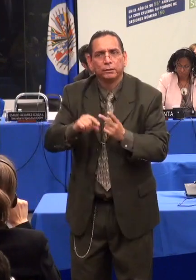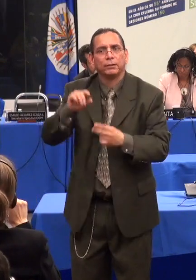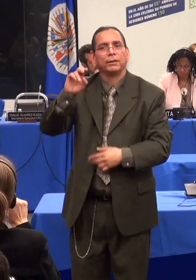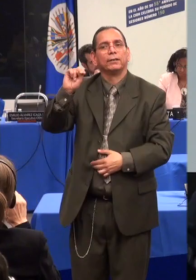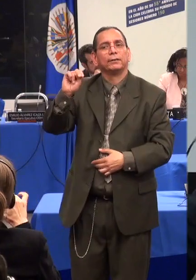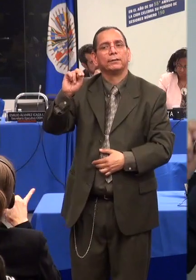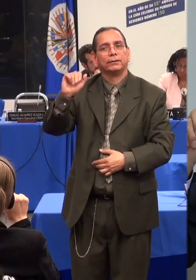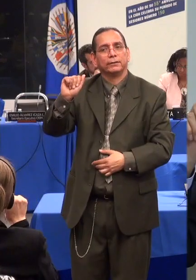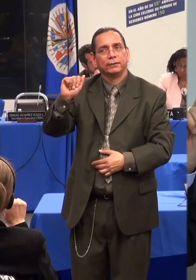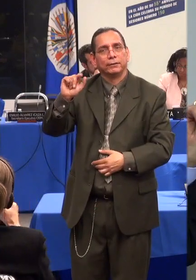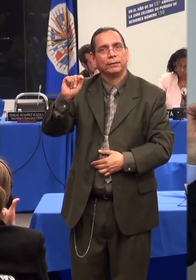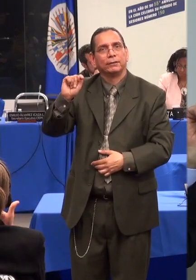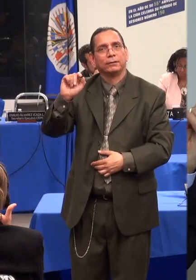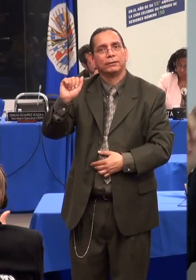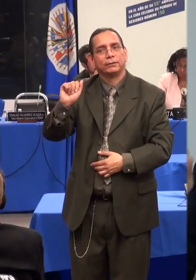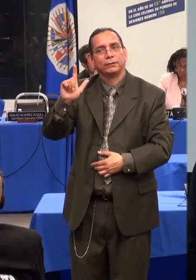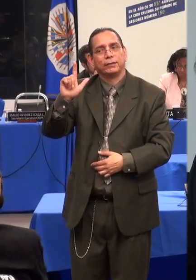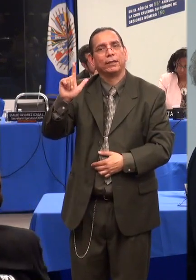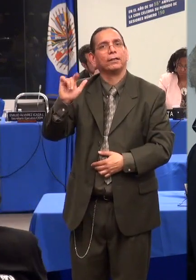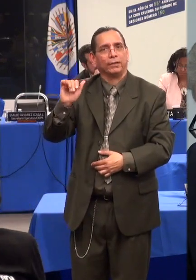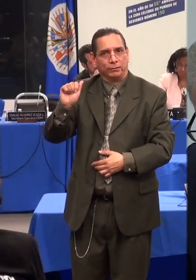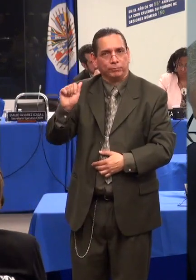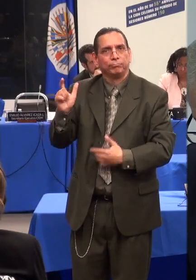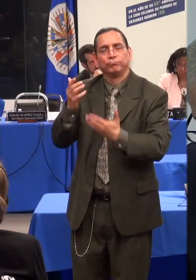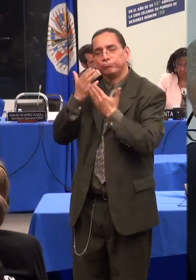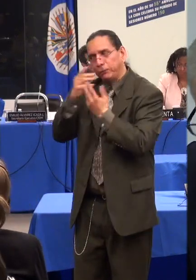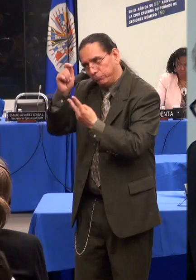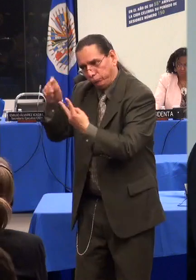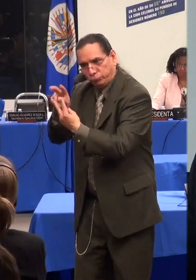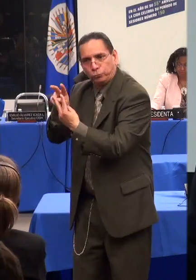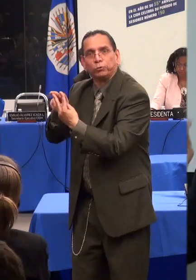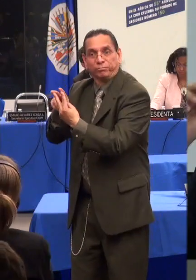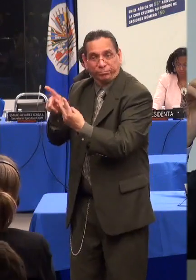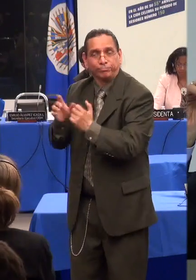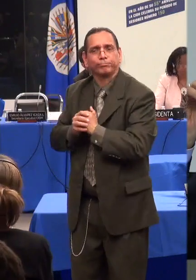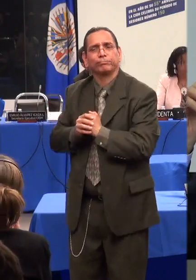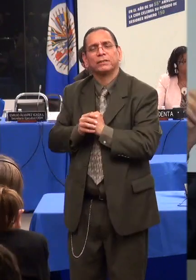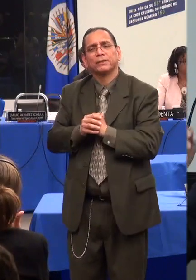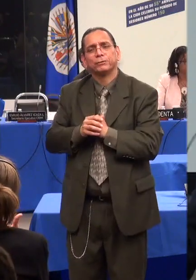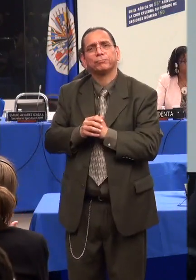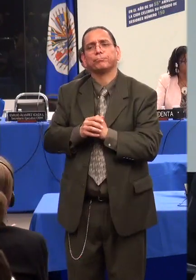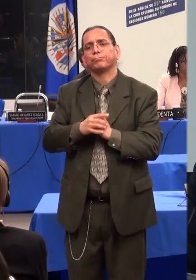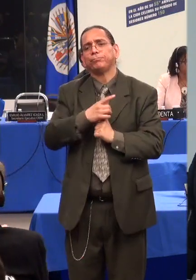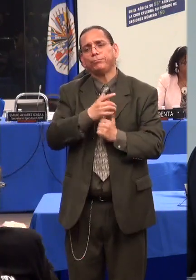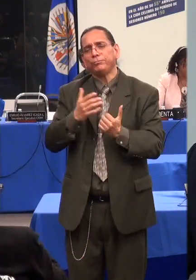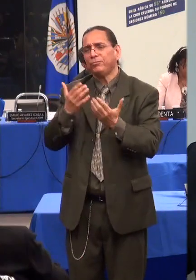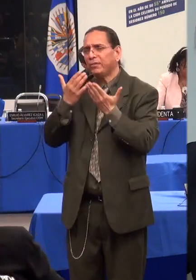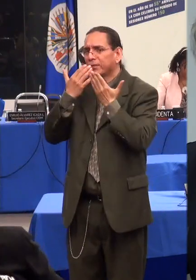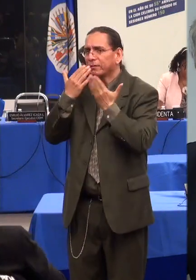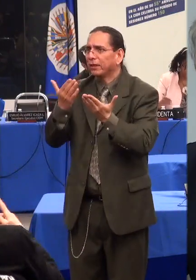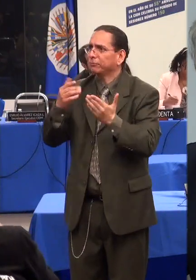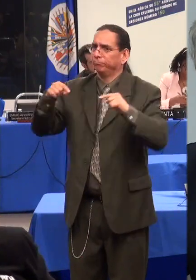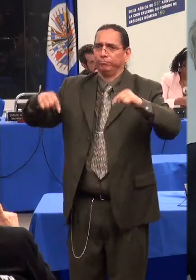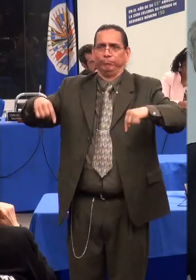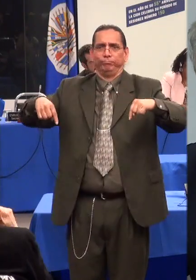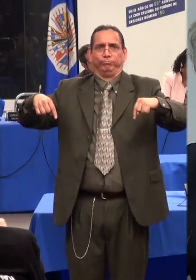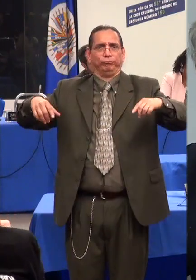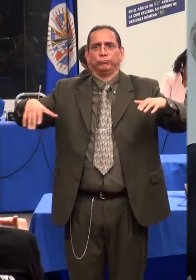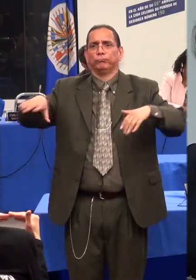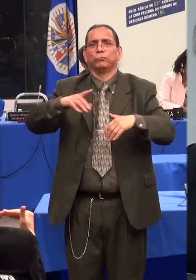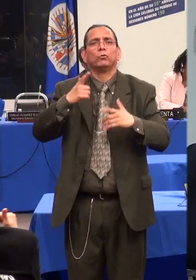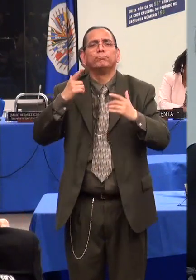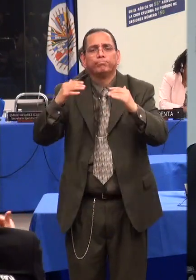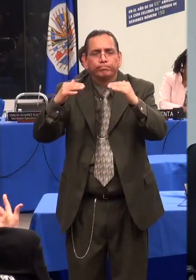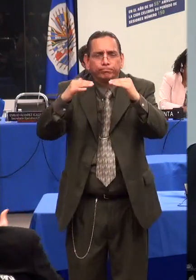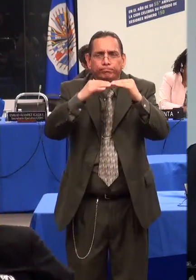Gracias al Programa de Acción por la Igualdad y la Inclusión Social. Gracias a la Universidad de los Andes